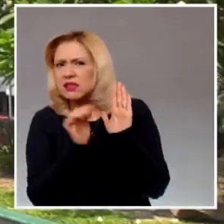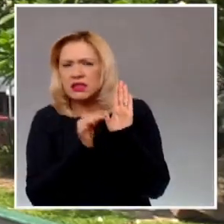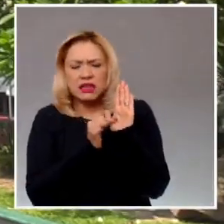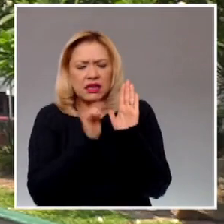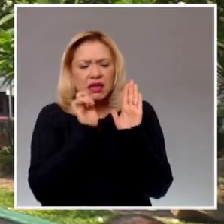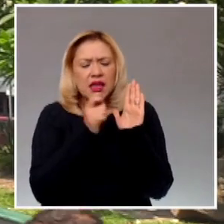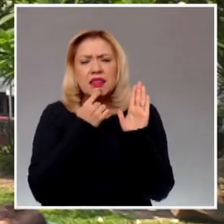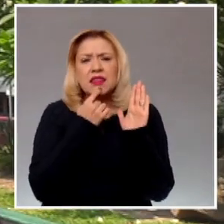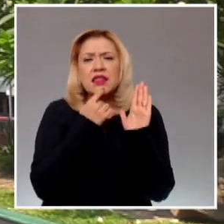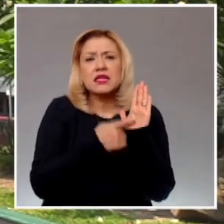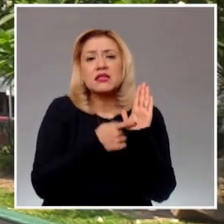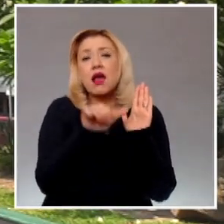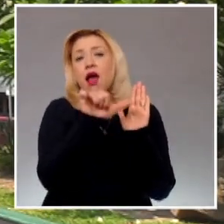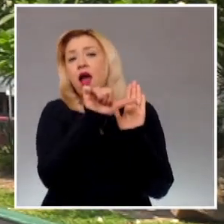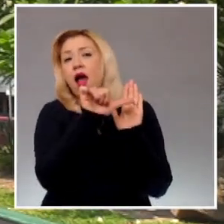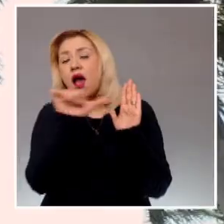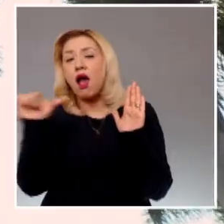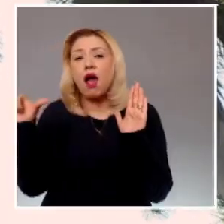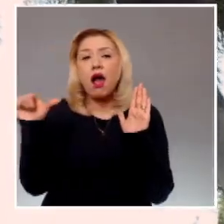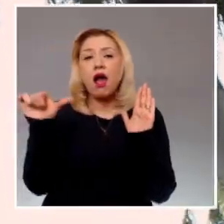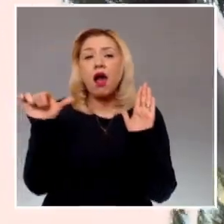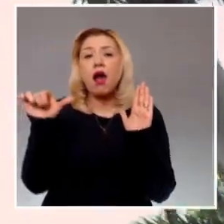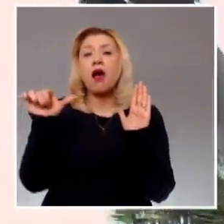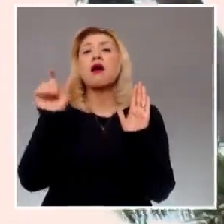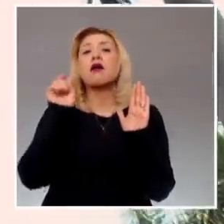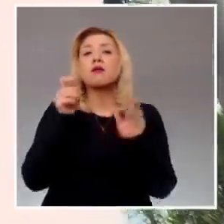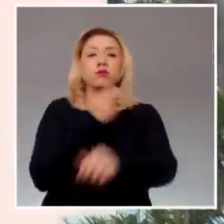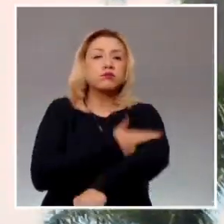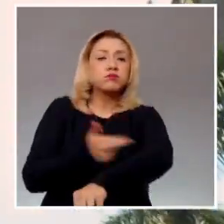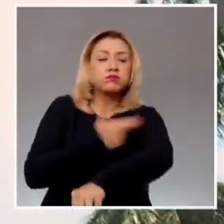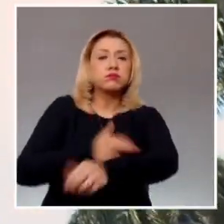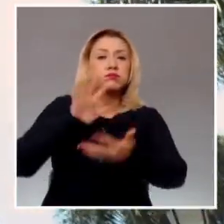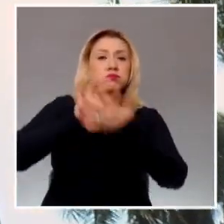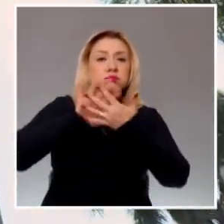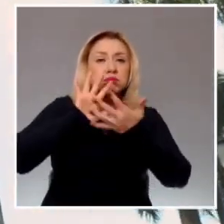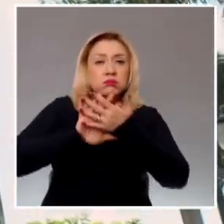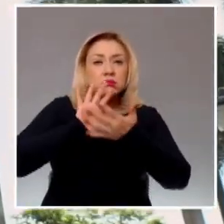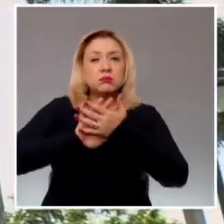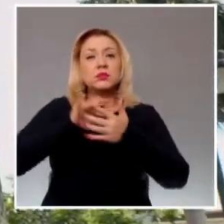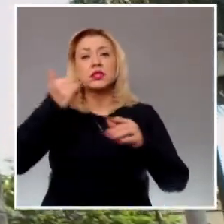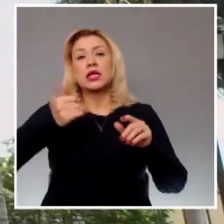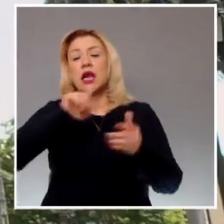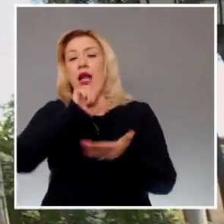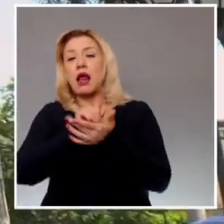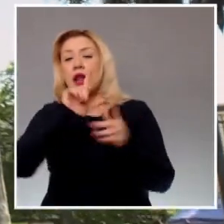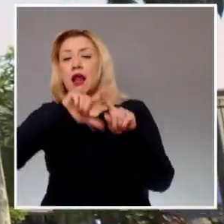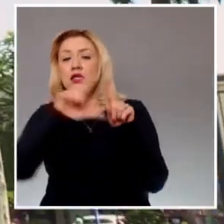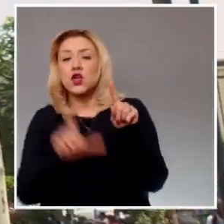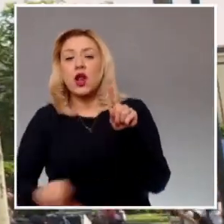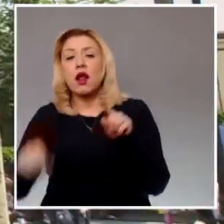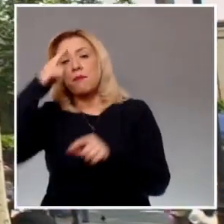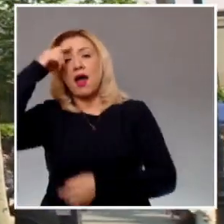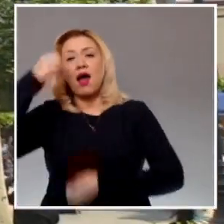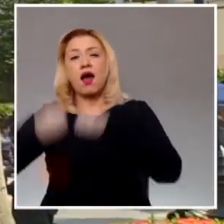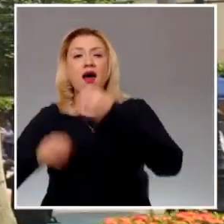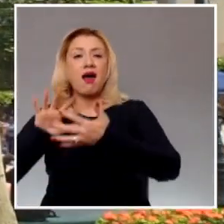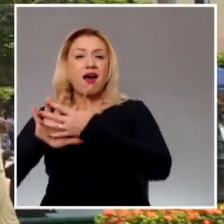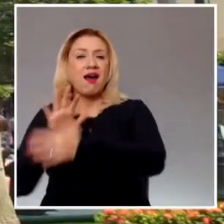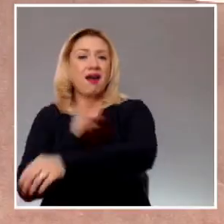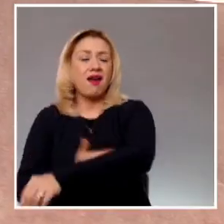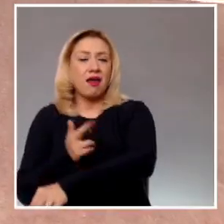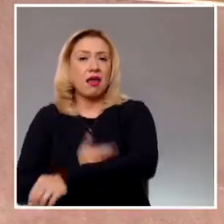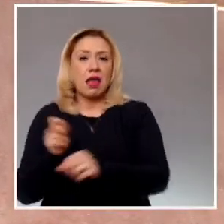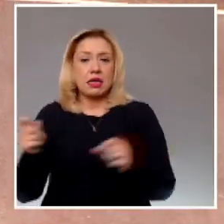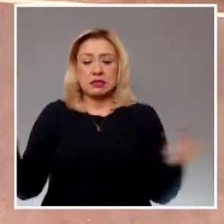el Código Nacional de Procedimientos Penales y la Ley Nacional de Ejecución Penal. La sentencia tiene efectos